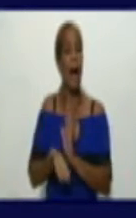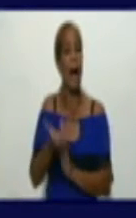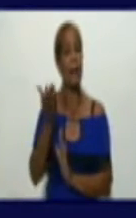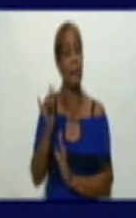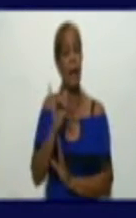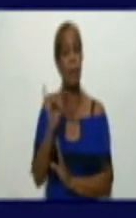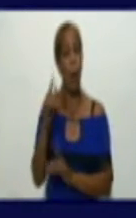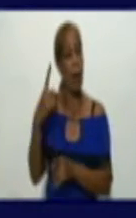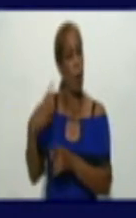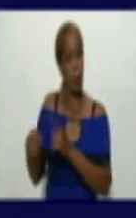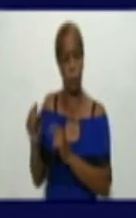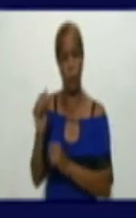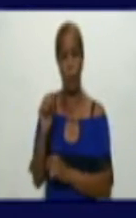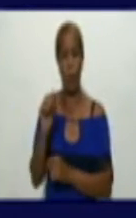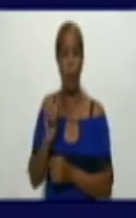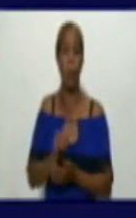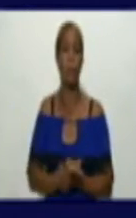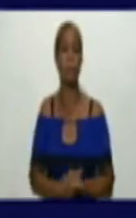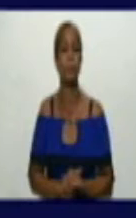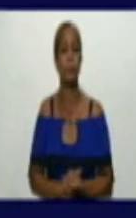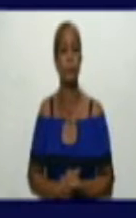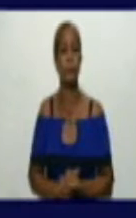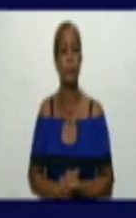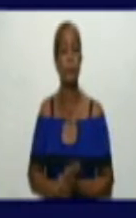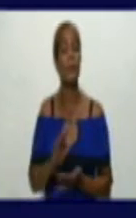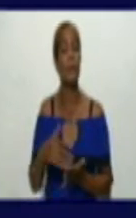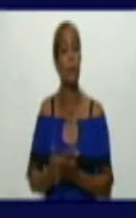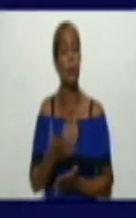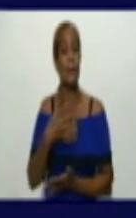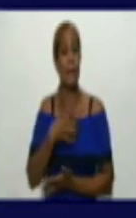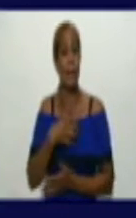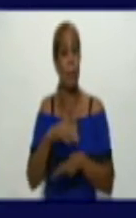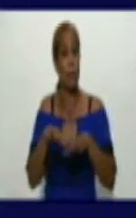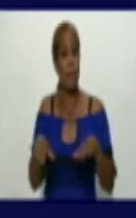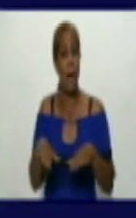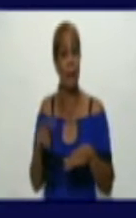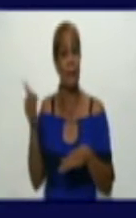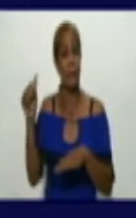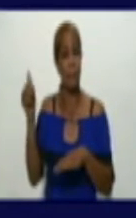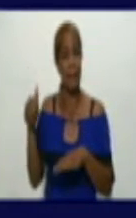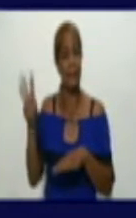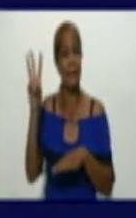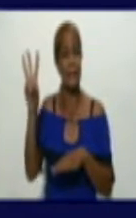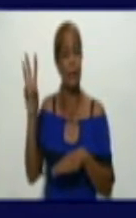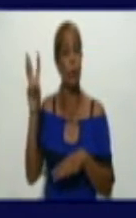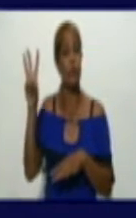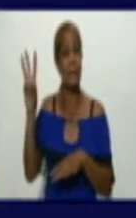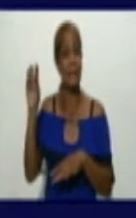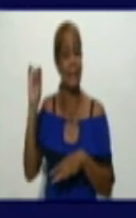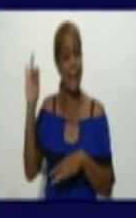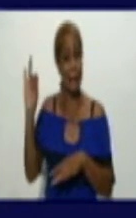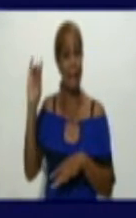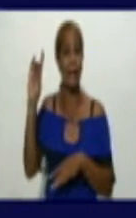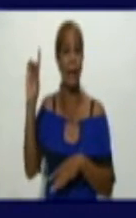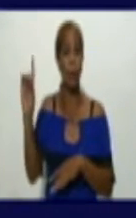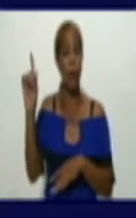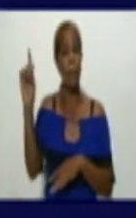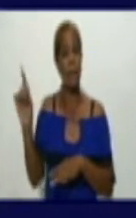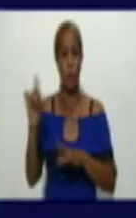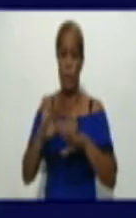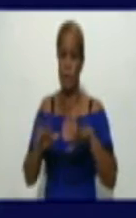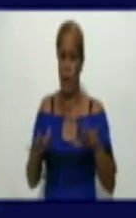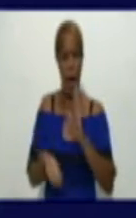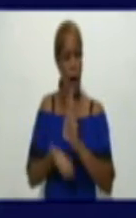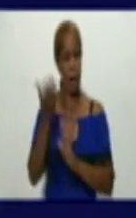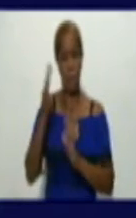significando esto un balance negativo para la provincia. Tenemos ya recuperados 10.371 pacientes. Hoy tenemos